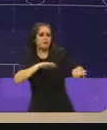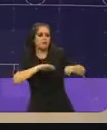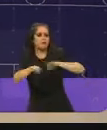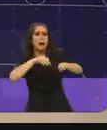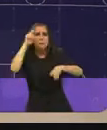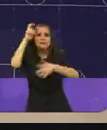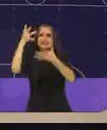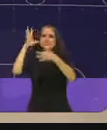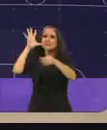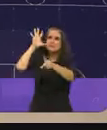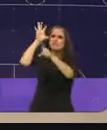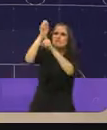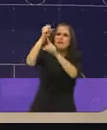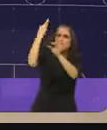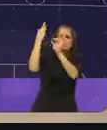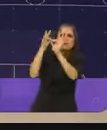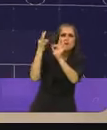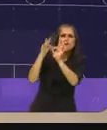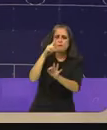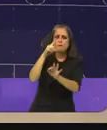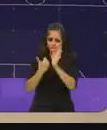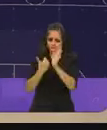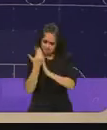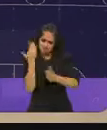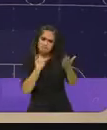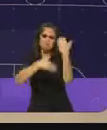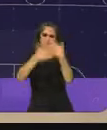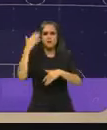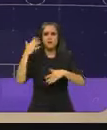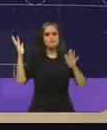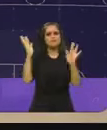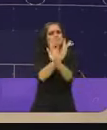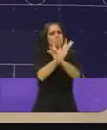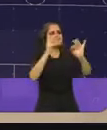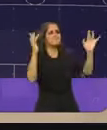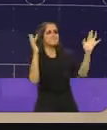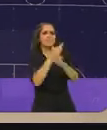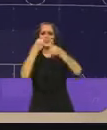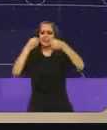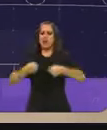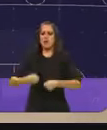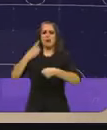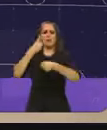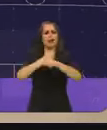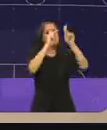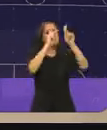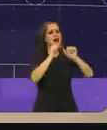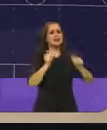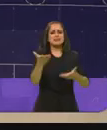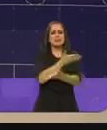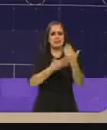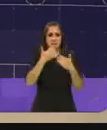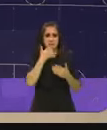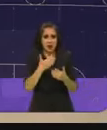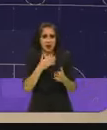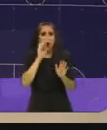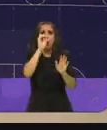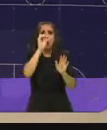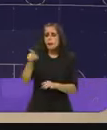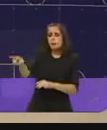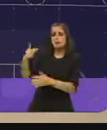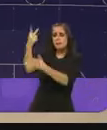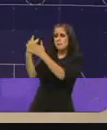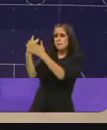desarrollarte salir a las calles con paz y libertad podrás comparar entre un proyecto de improvisaciones